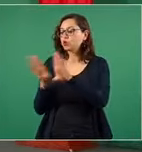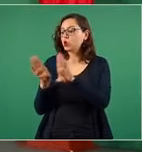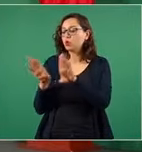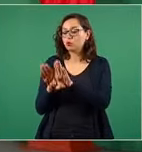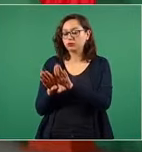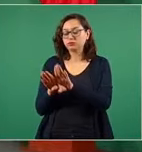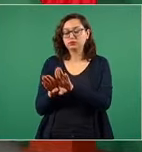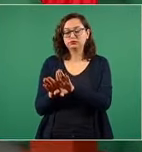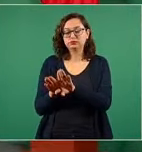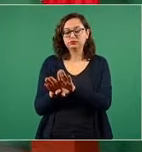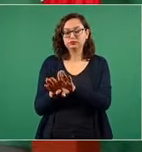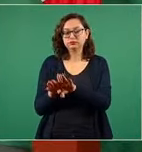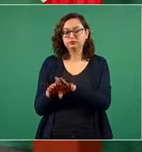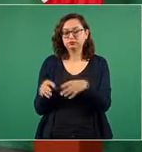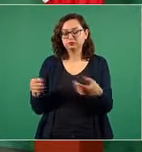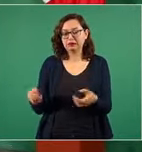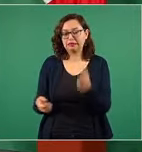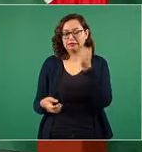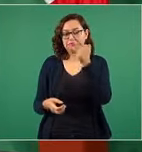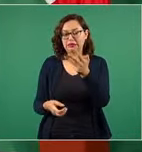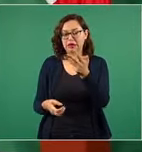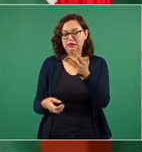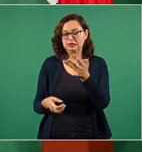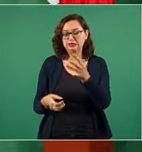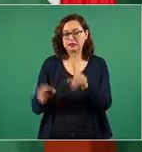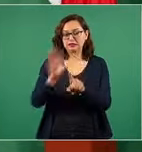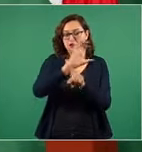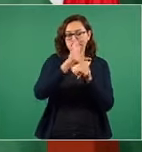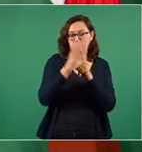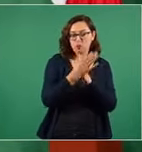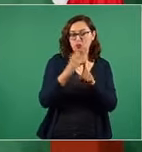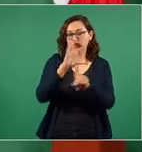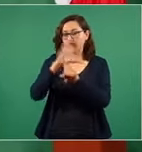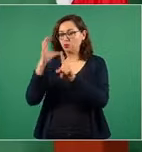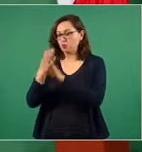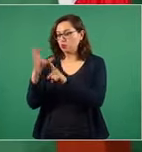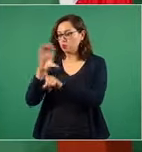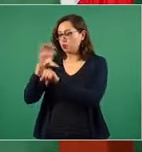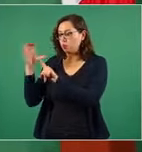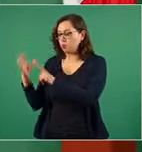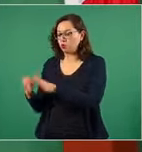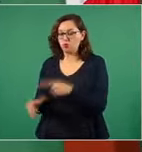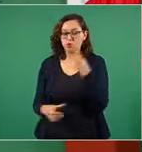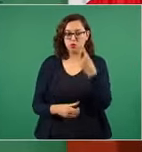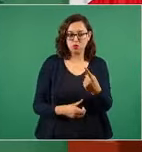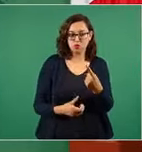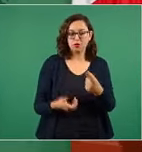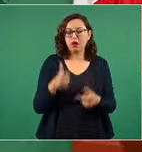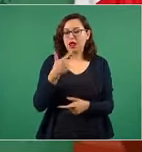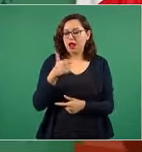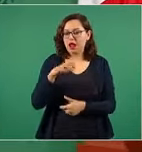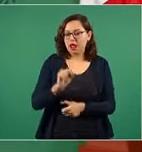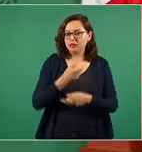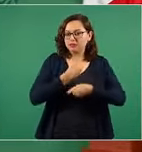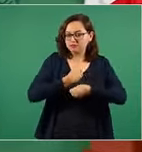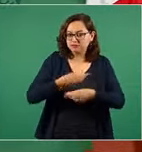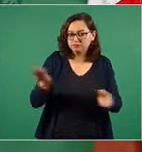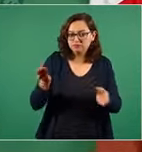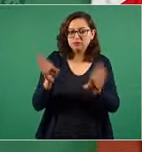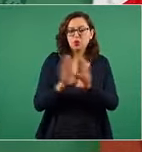comisiones para los tres asuntos uno cómo abastecemos dos las medidas legales